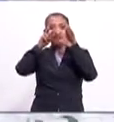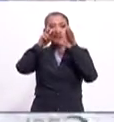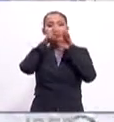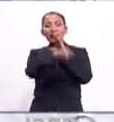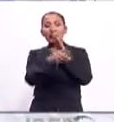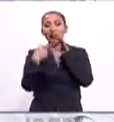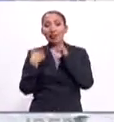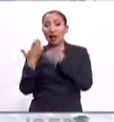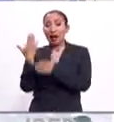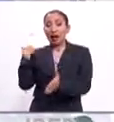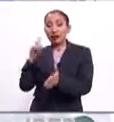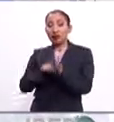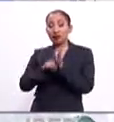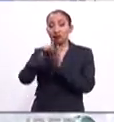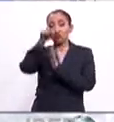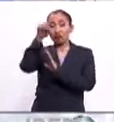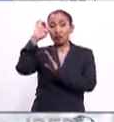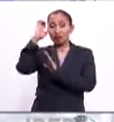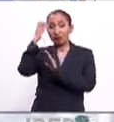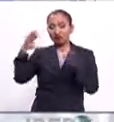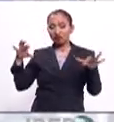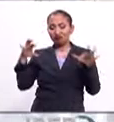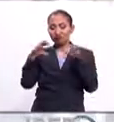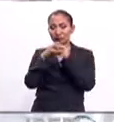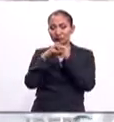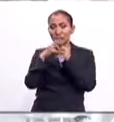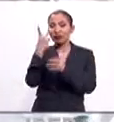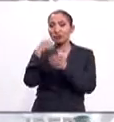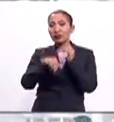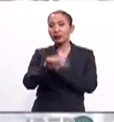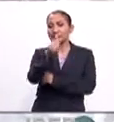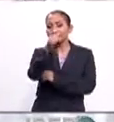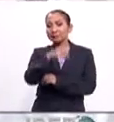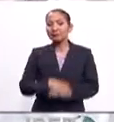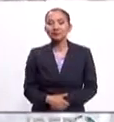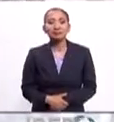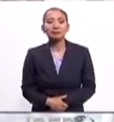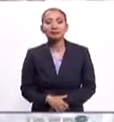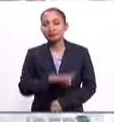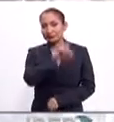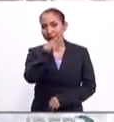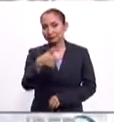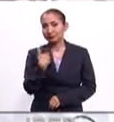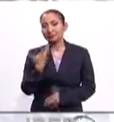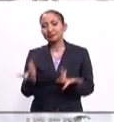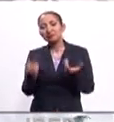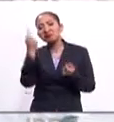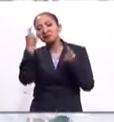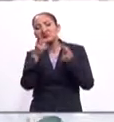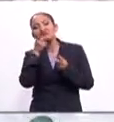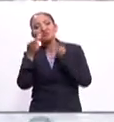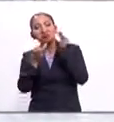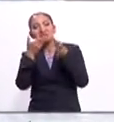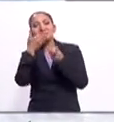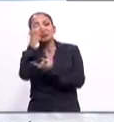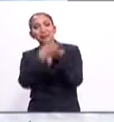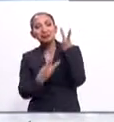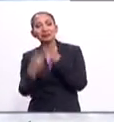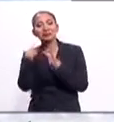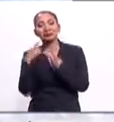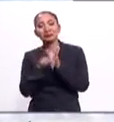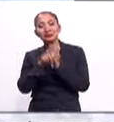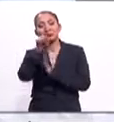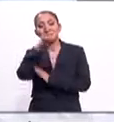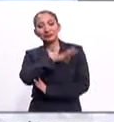abierta desde que el transbordador espacial se acopló en el 2011. Más tarde compartieron algunas palabras de bienvenida a la